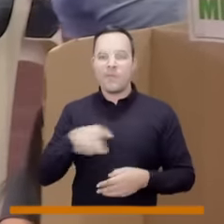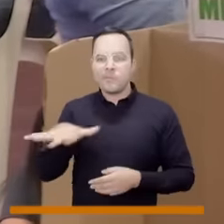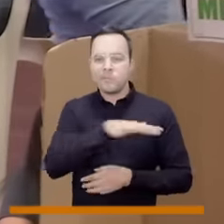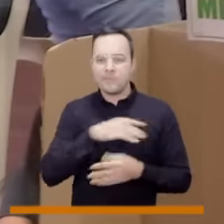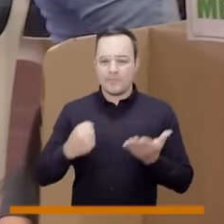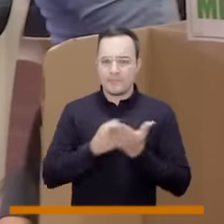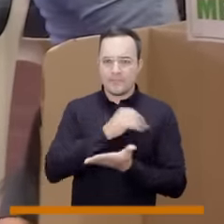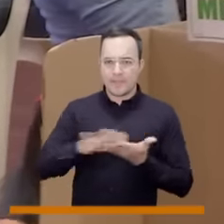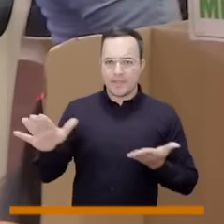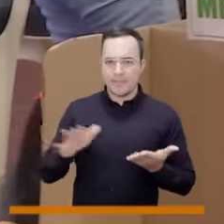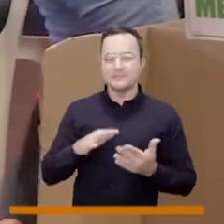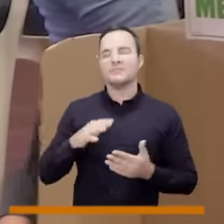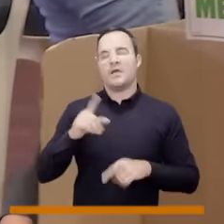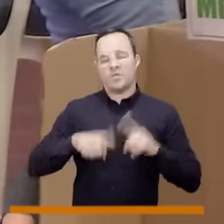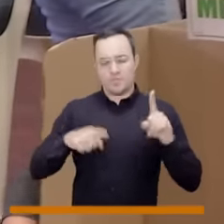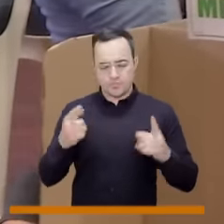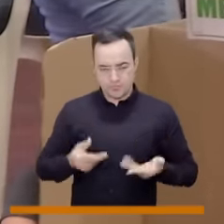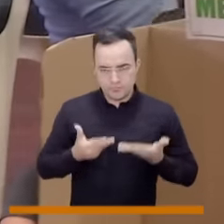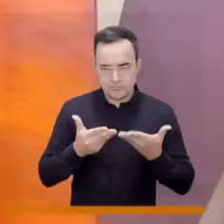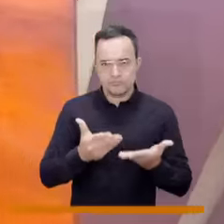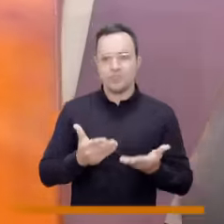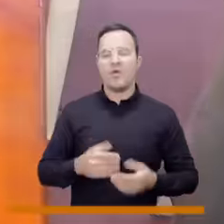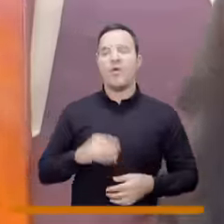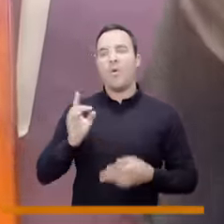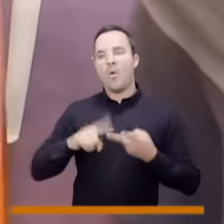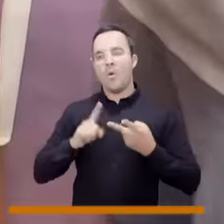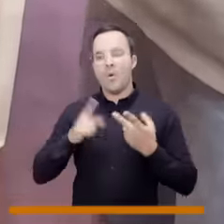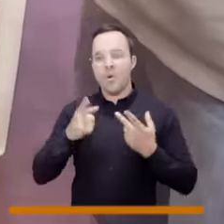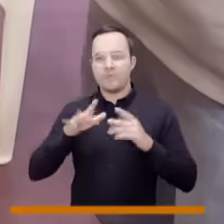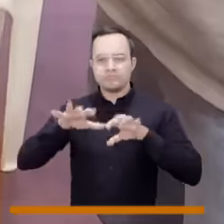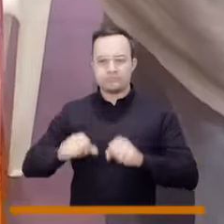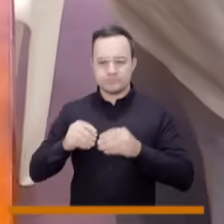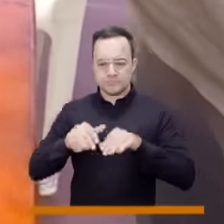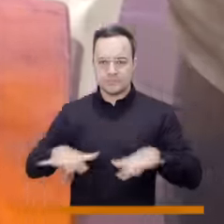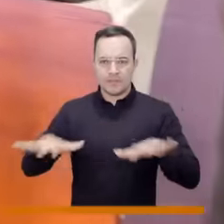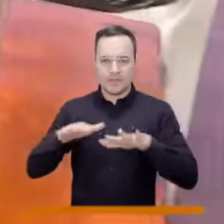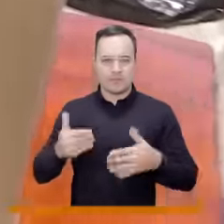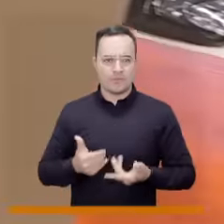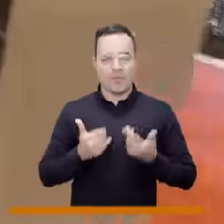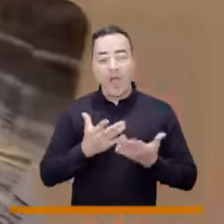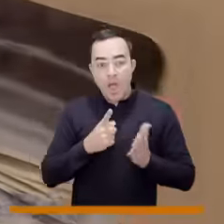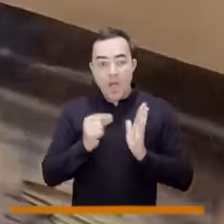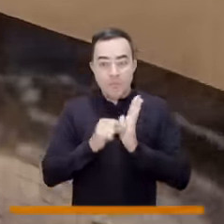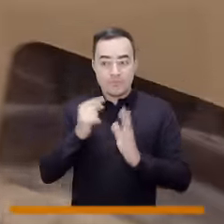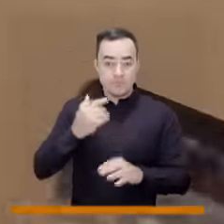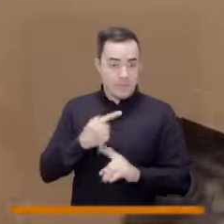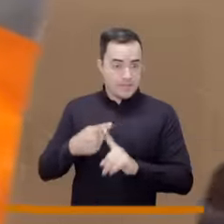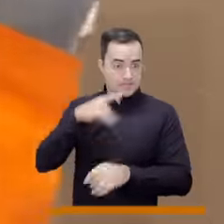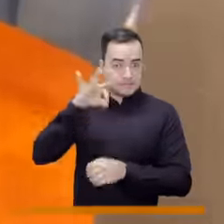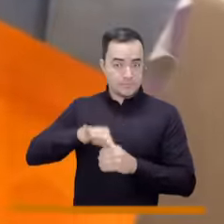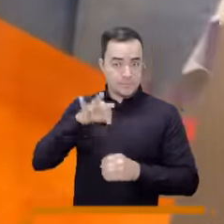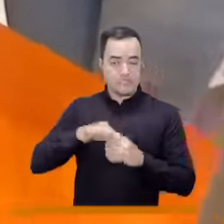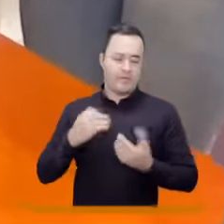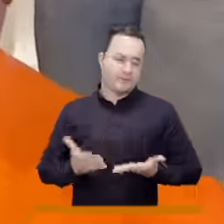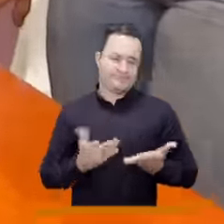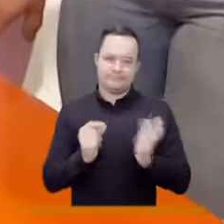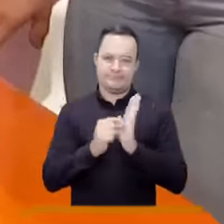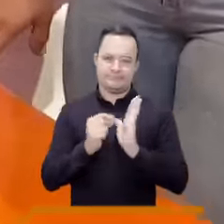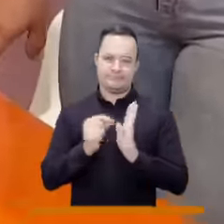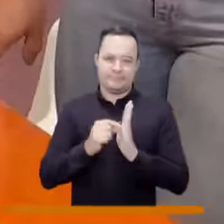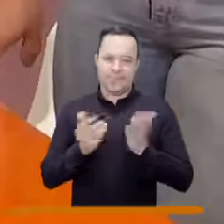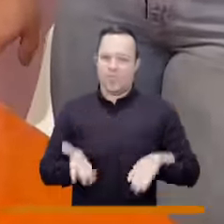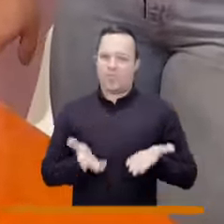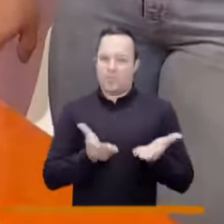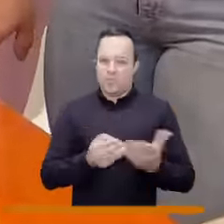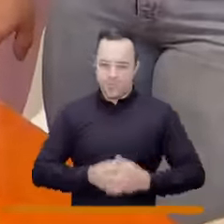regulares, beneficios en la adjudicación de becas educativas, predios rurales, subsidio de viviendas ofrecidos por el Estado